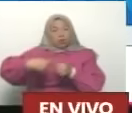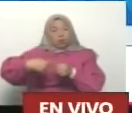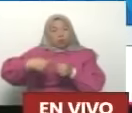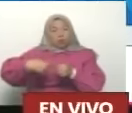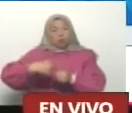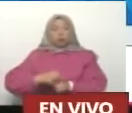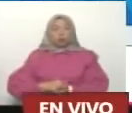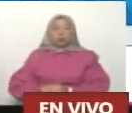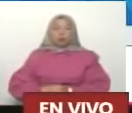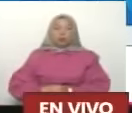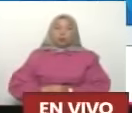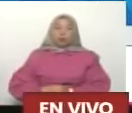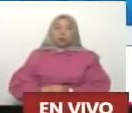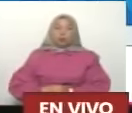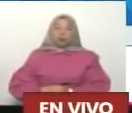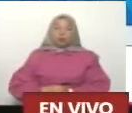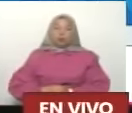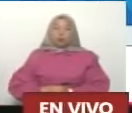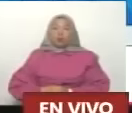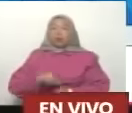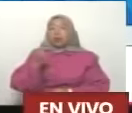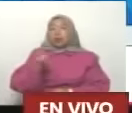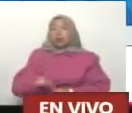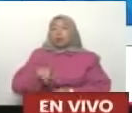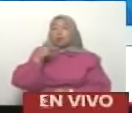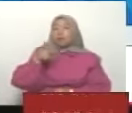y detrás de eso había un cálculo político